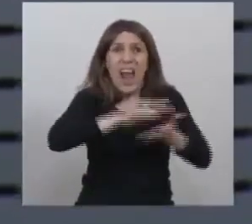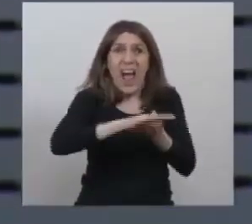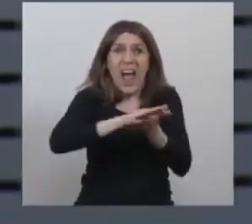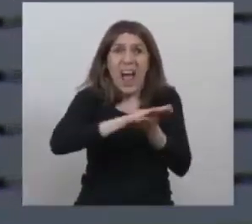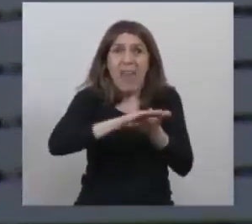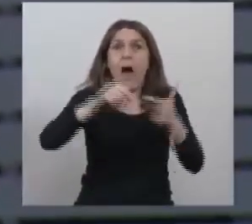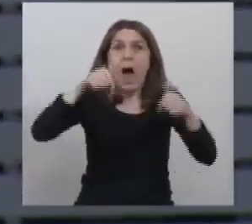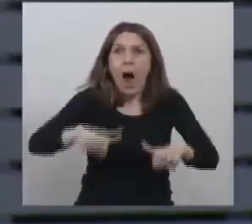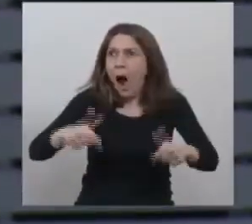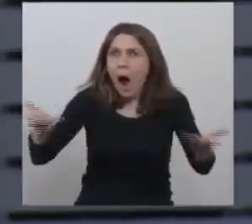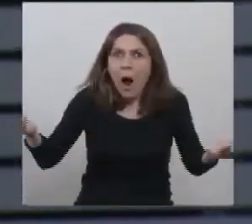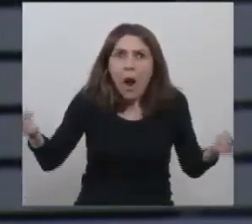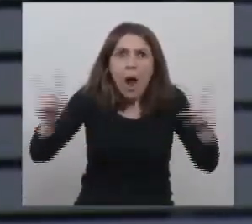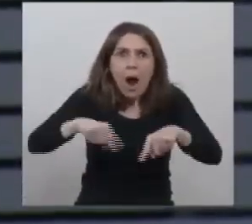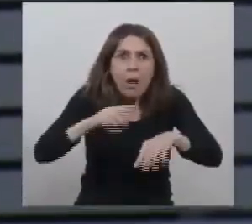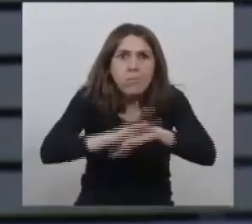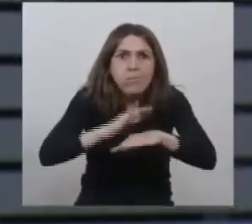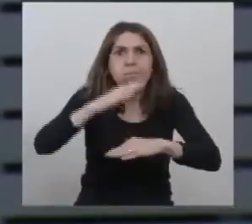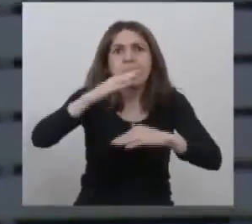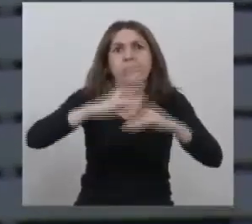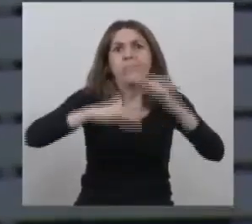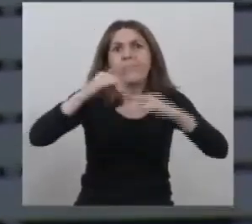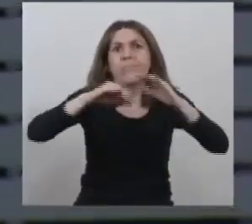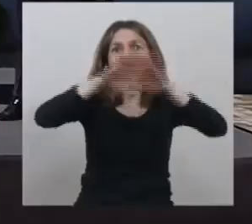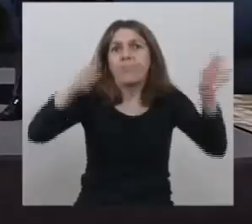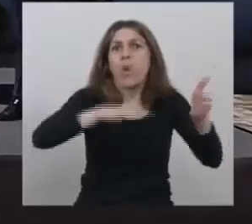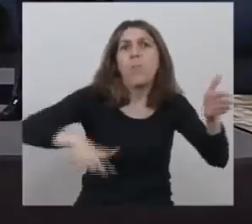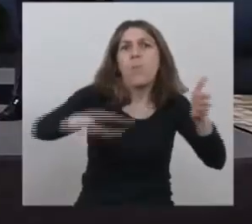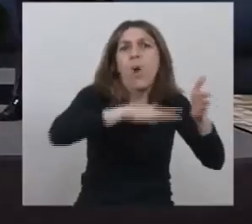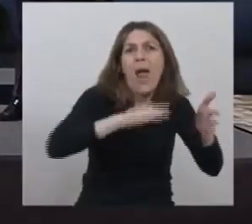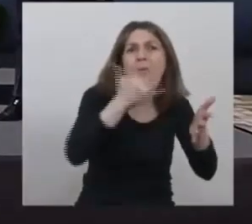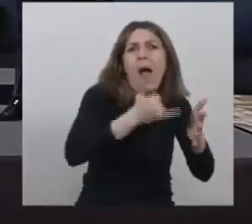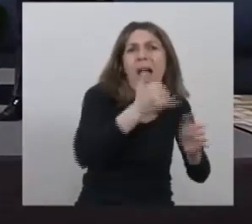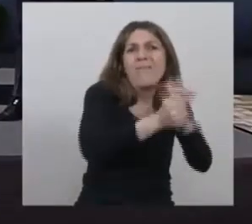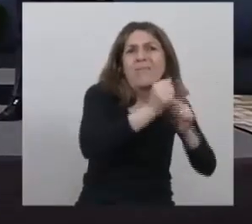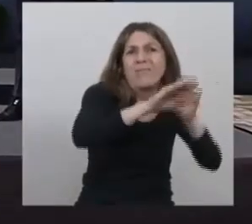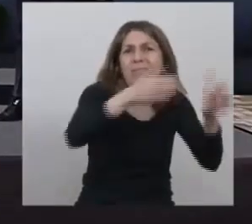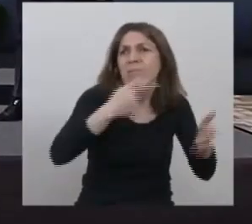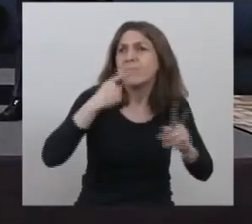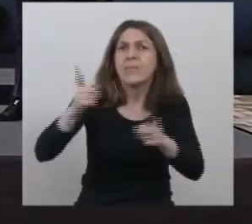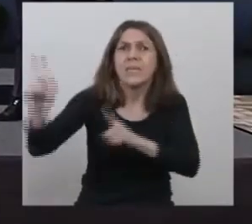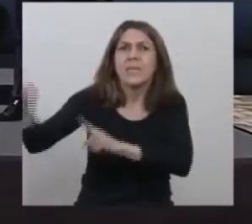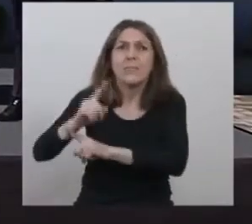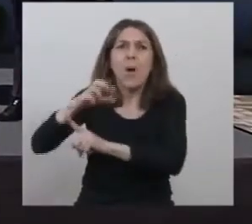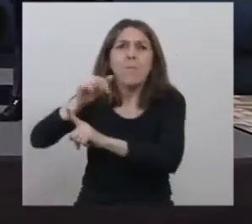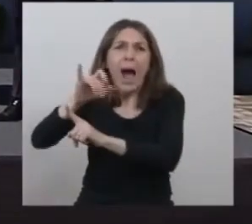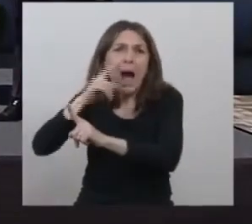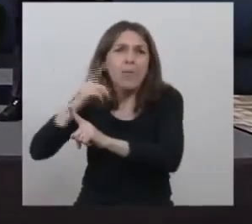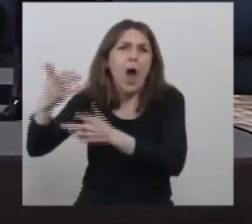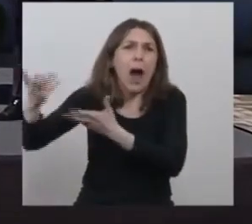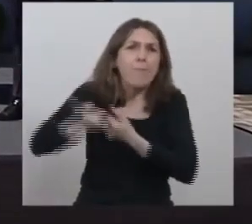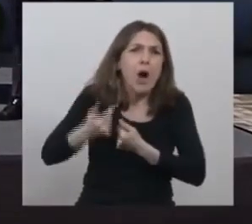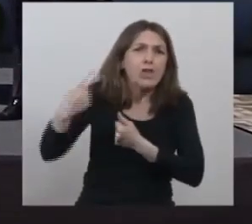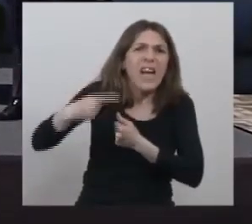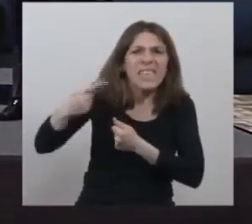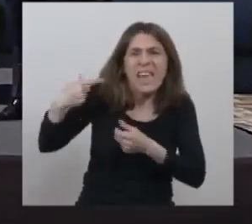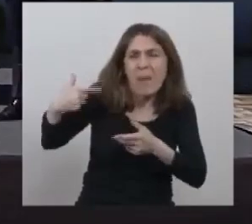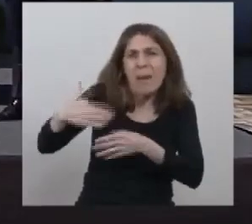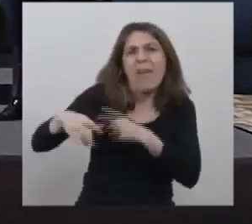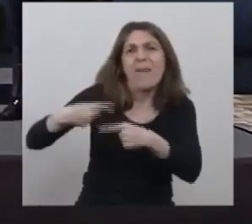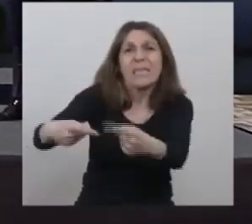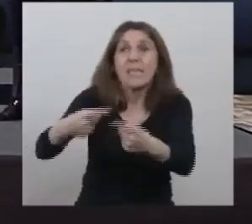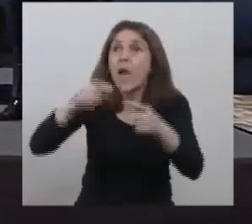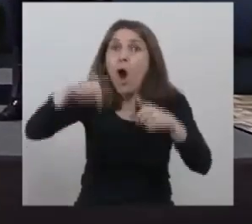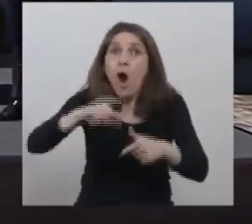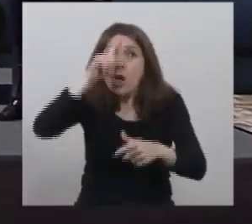gloriosa entrada del Partido de Escobar de glorioso pueblo de Maquinista Sabio que nos acompañó, nos va a seguir acompañando y hoy tiene un centro de